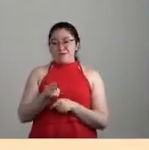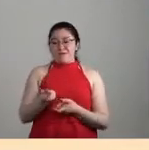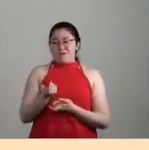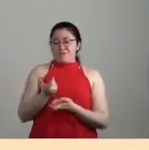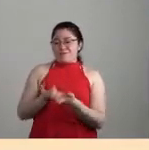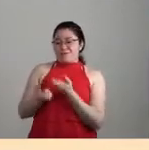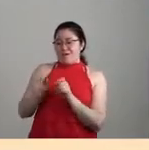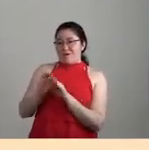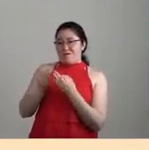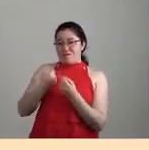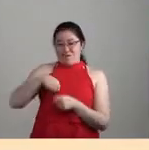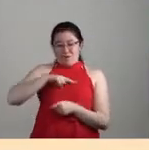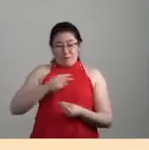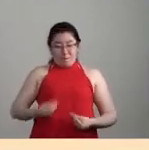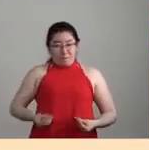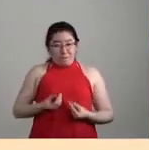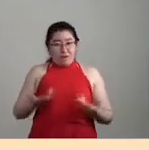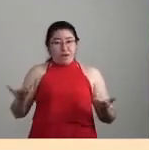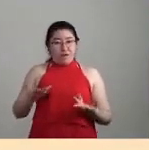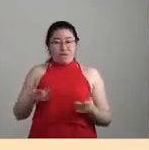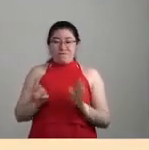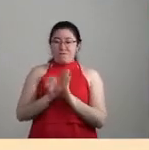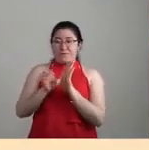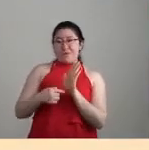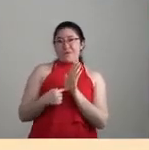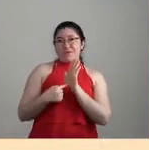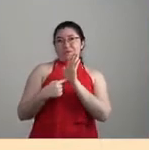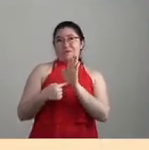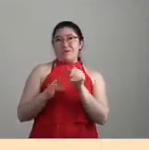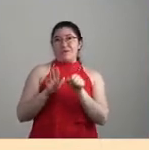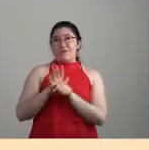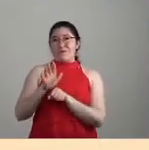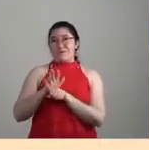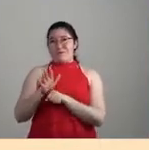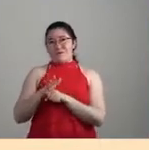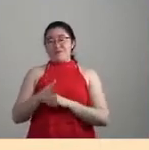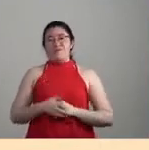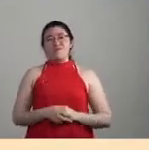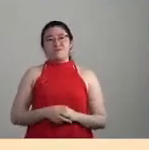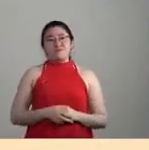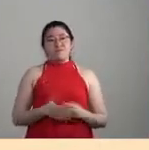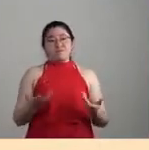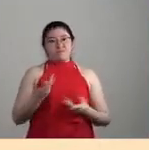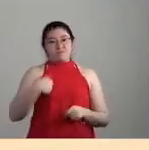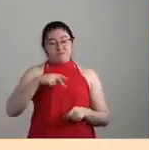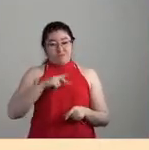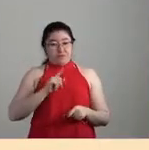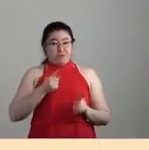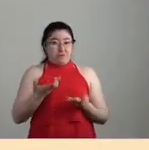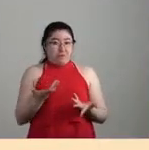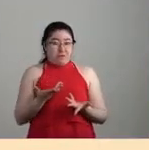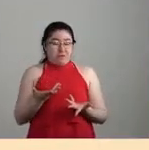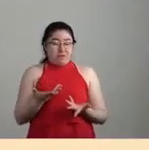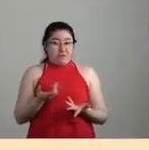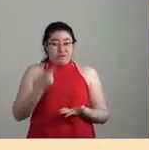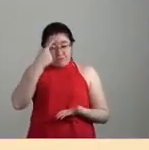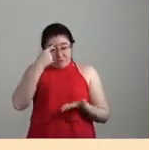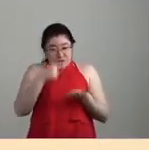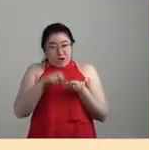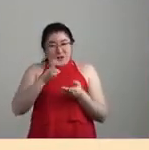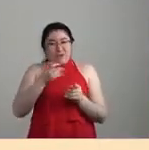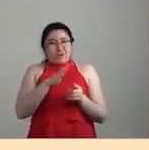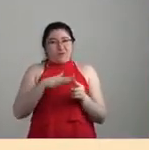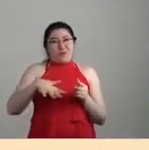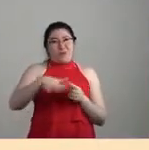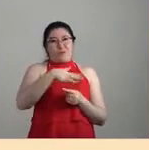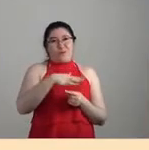vivimos y que se manifiesta, por ejemplo, en efectos cada vez más negativos como el cambio climático. Yo creo que eso es un poco así como la perspectiva de la ecología mundo,